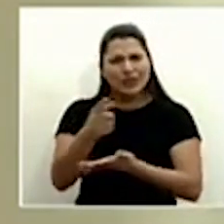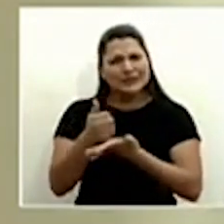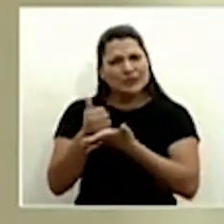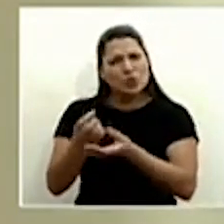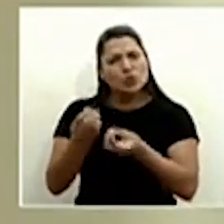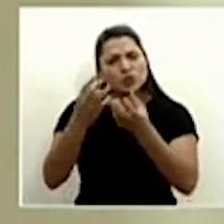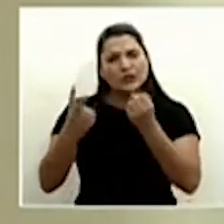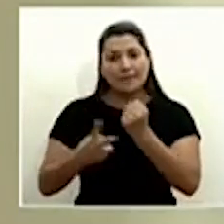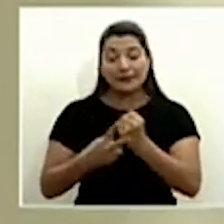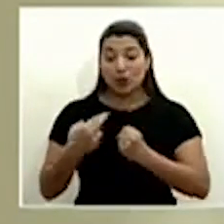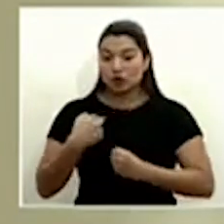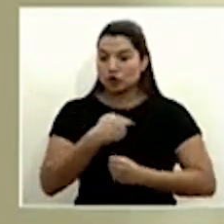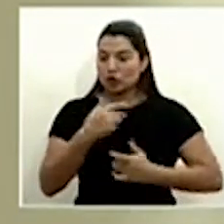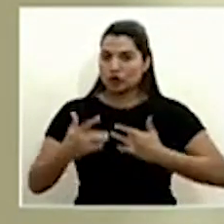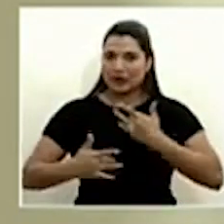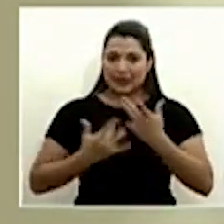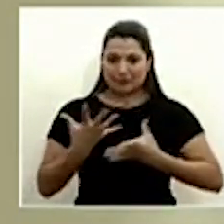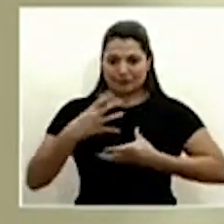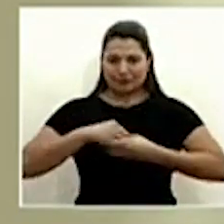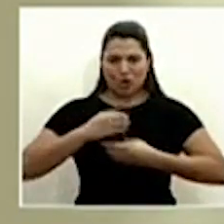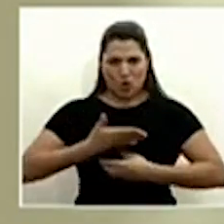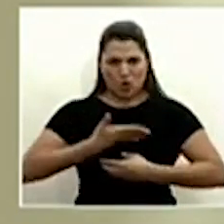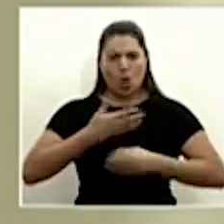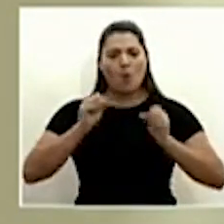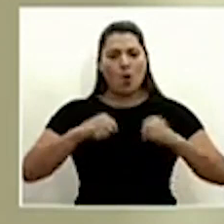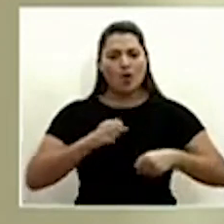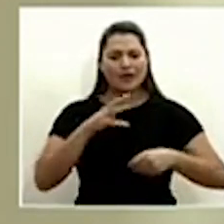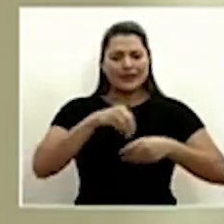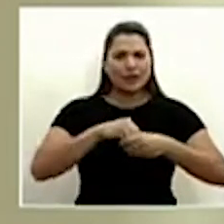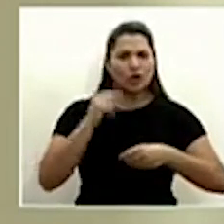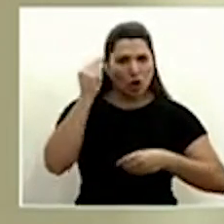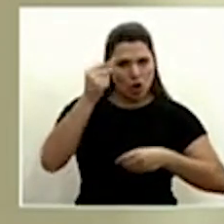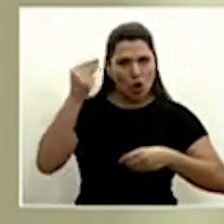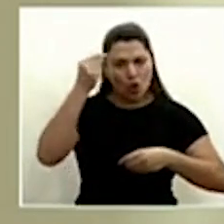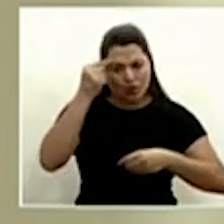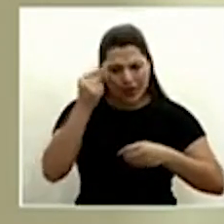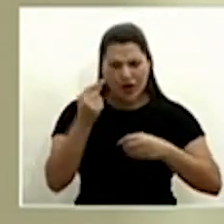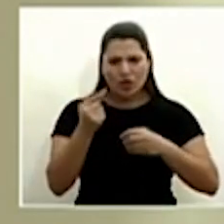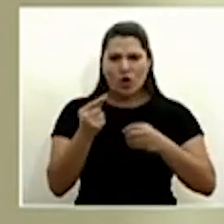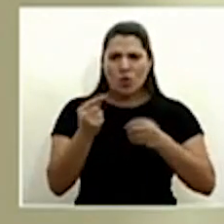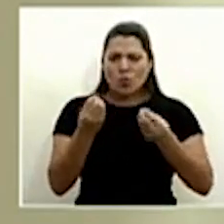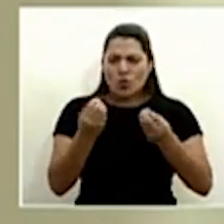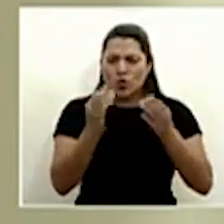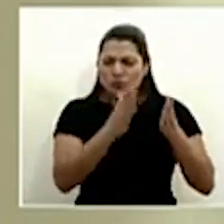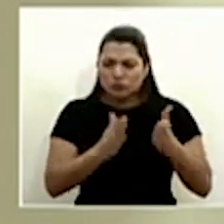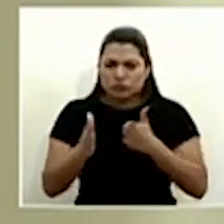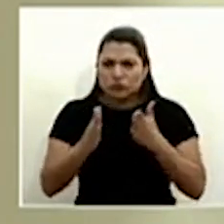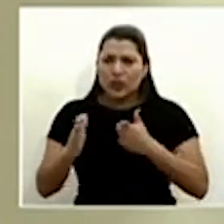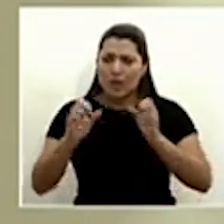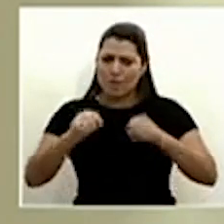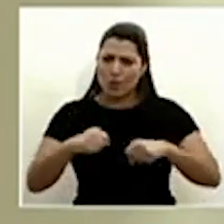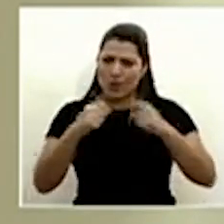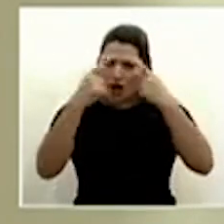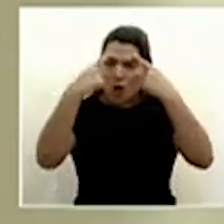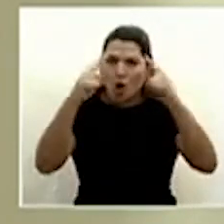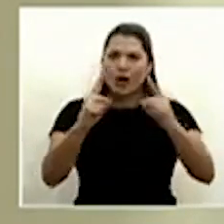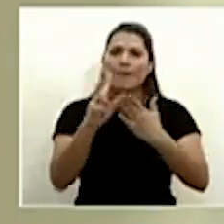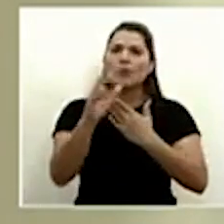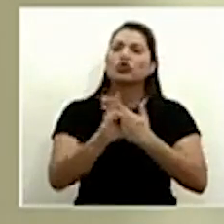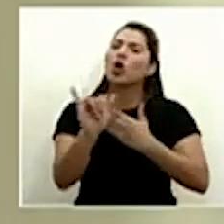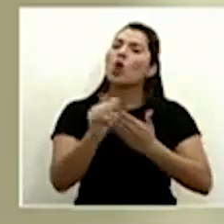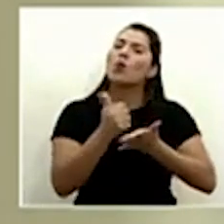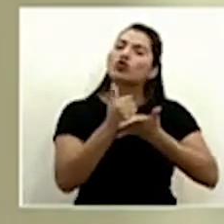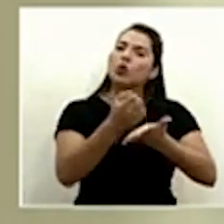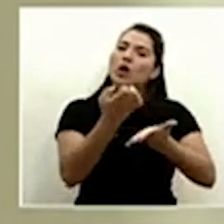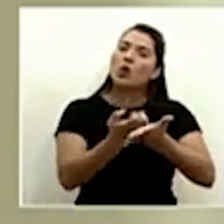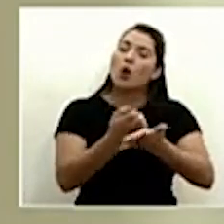enorgullece ser parte de un Poder Ejecutivo articulado que ha logrado escalar respuestas como el Bono Proteger, que nos toca